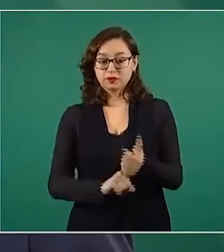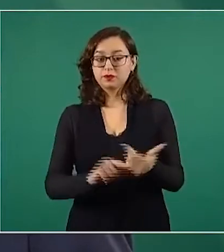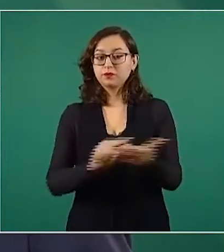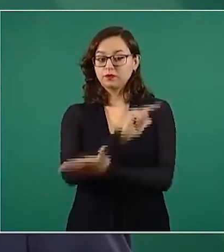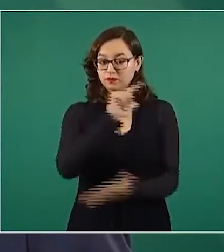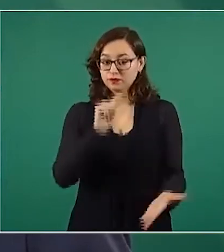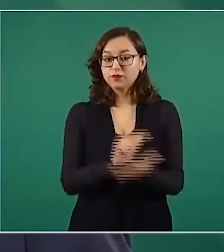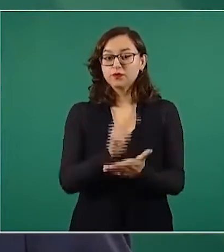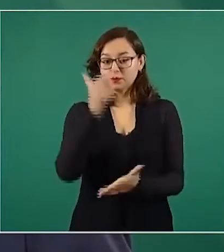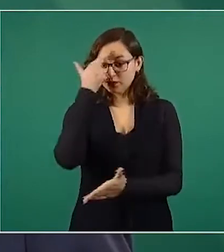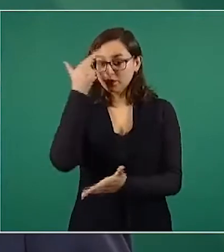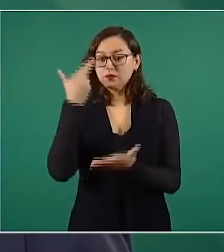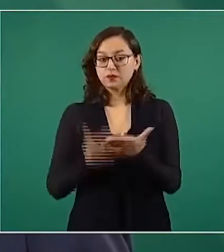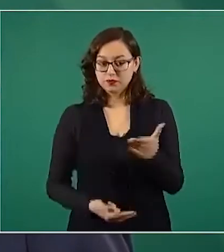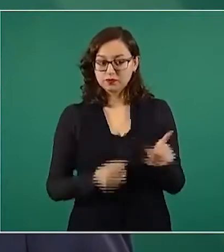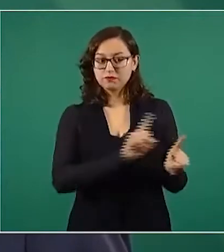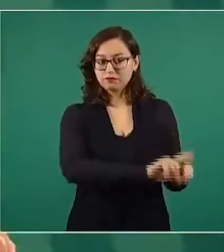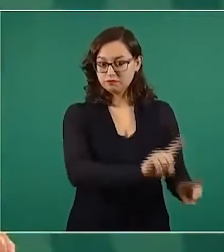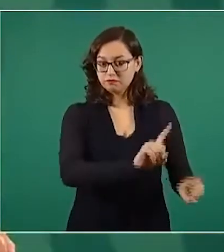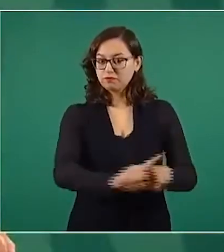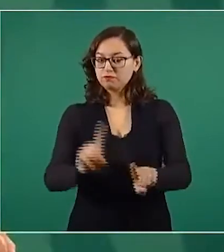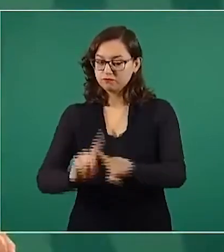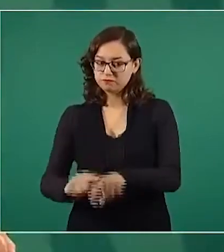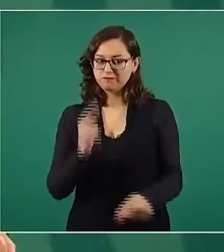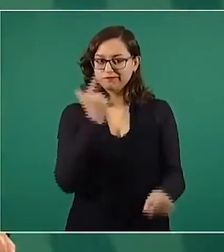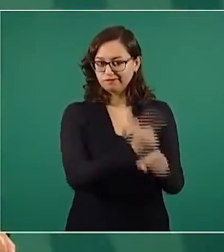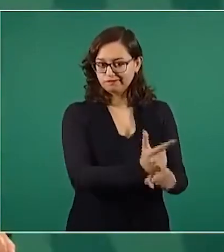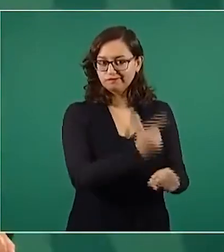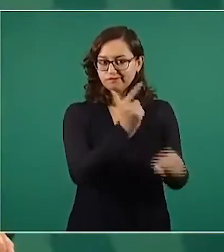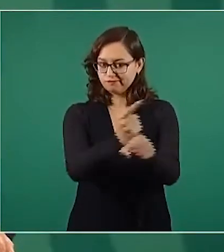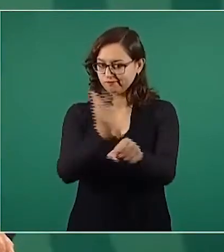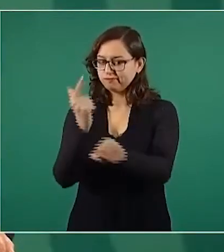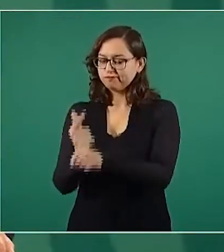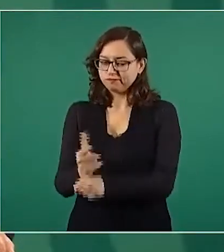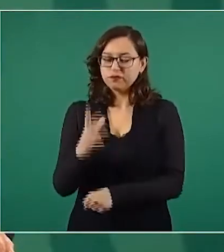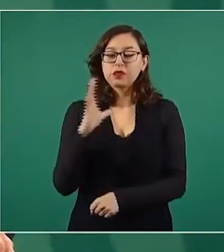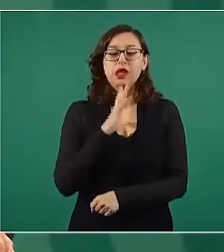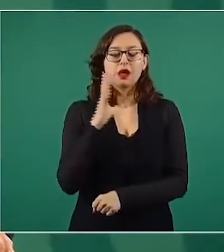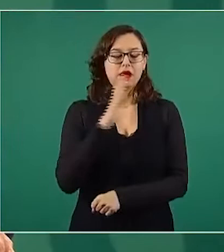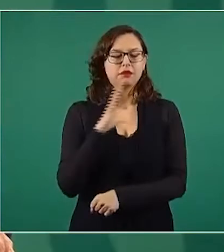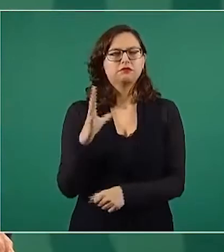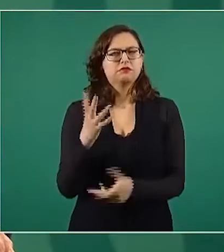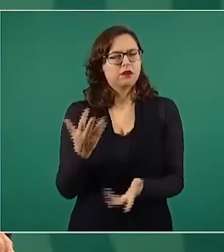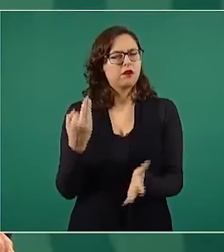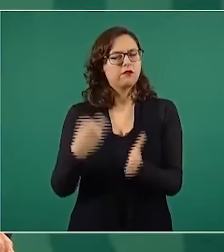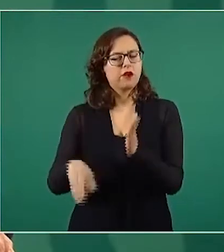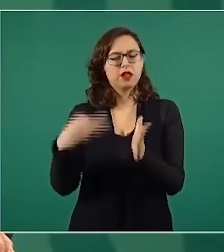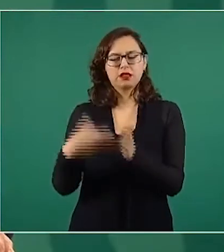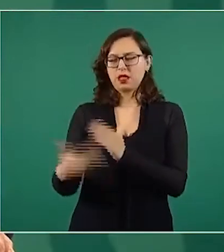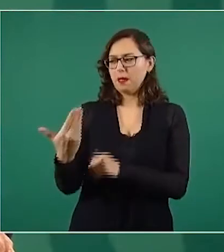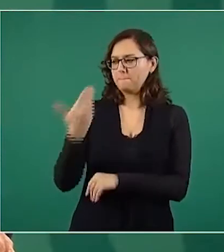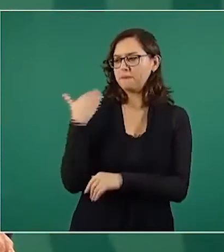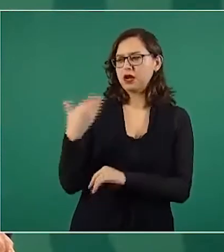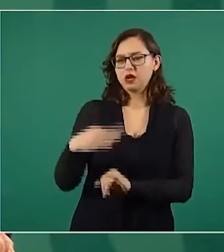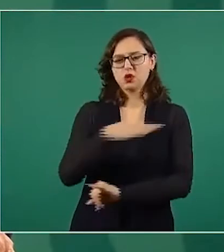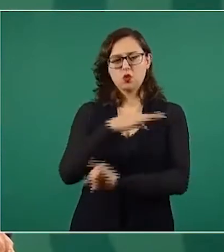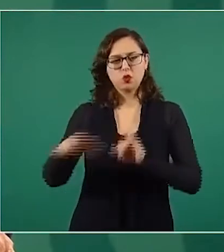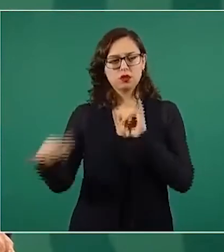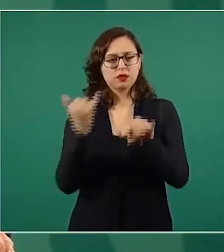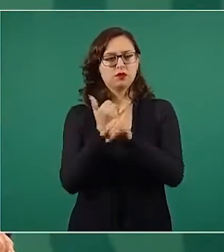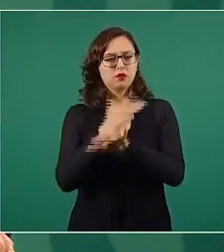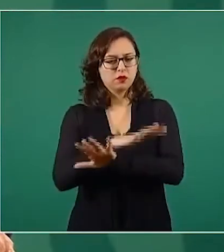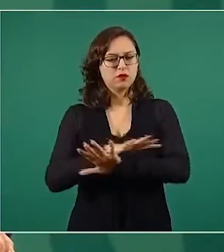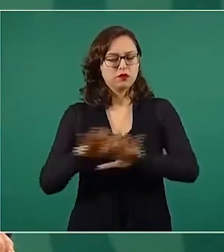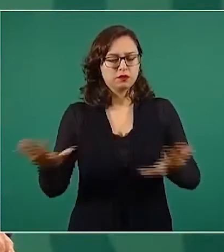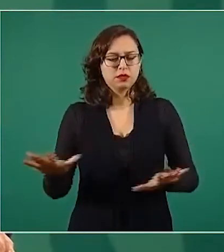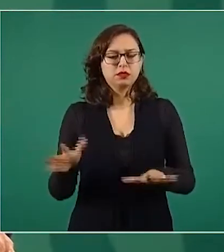que se cometieron, pero no tengo el último reporte. Lo único que sé es de que